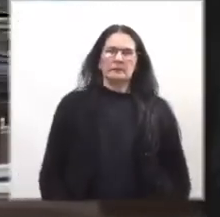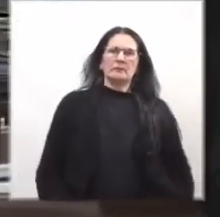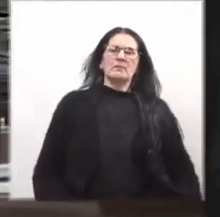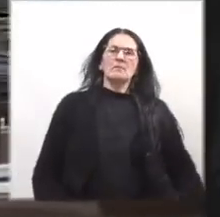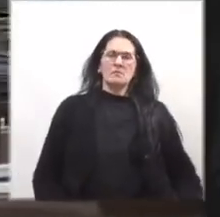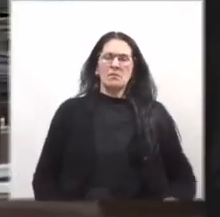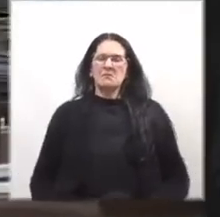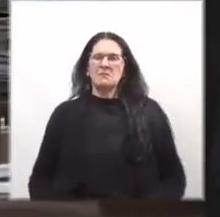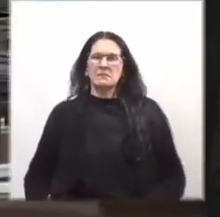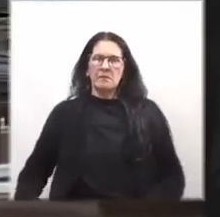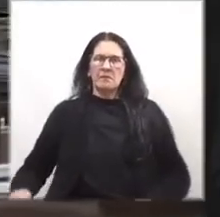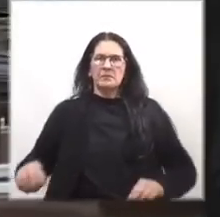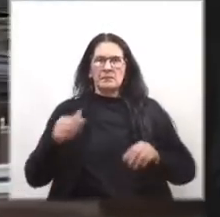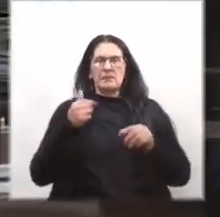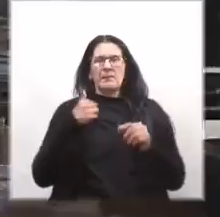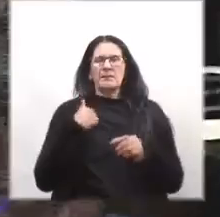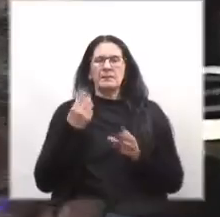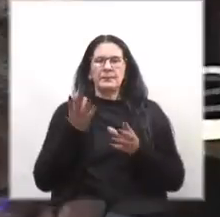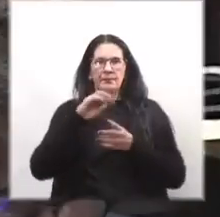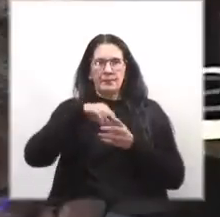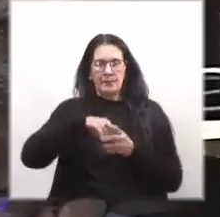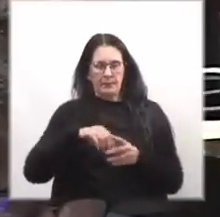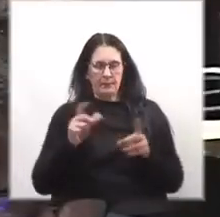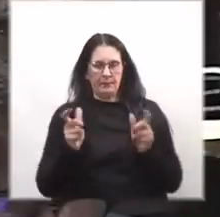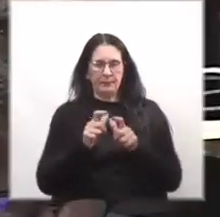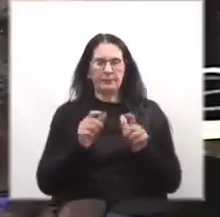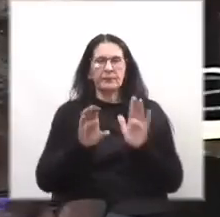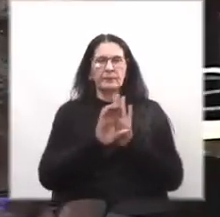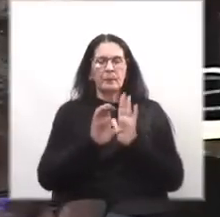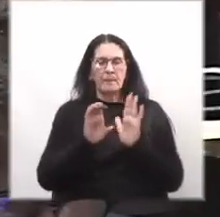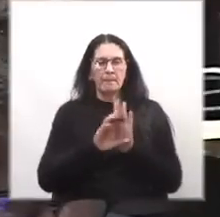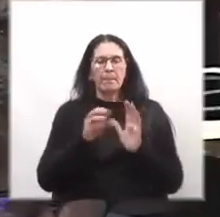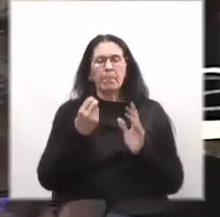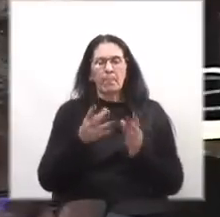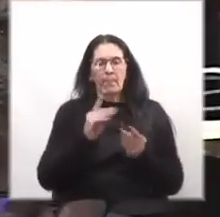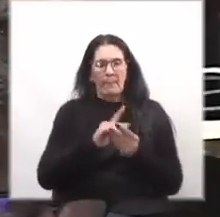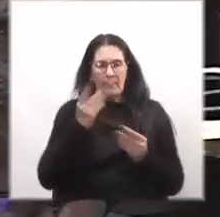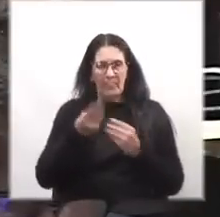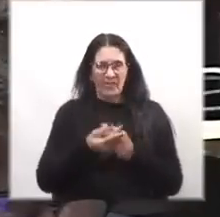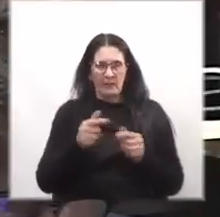Bueno, yo he integrado a la Comisión de Constitución cuando este proyecto se aprobó